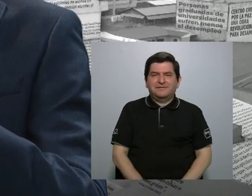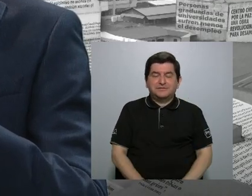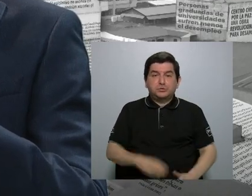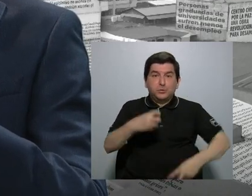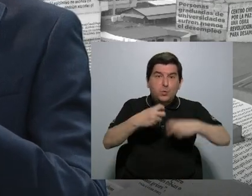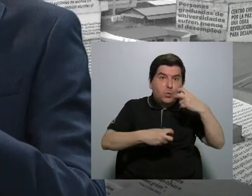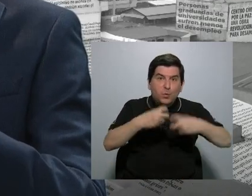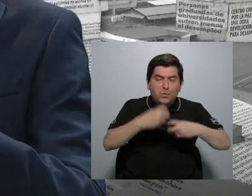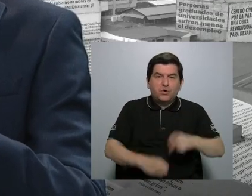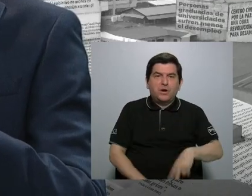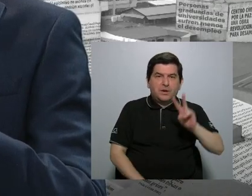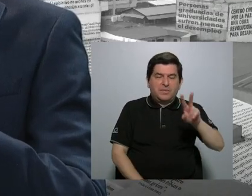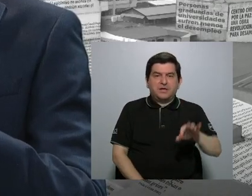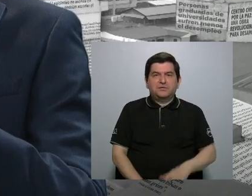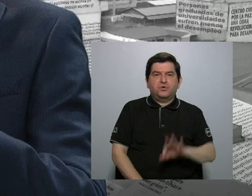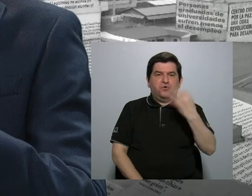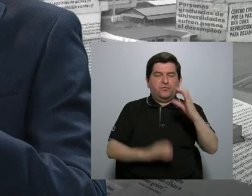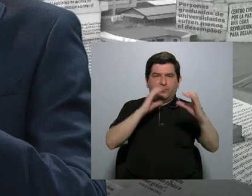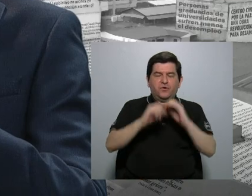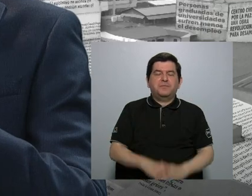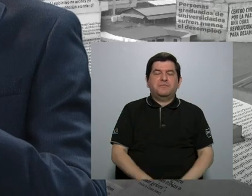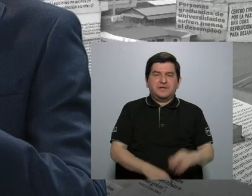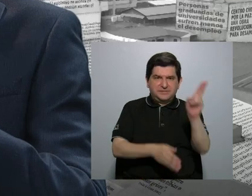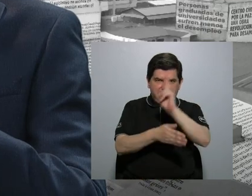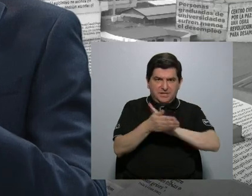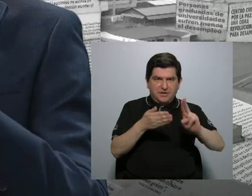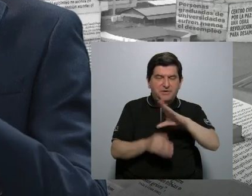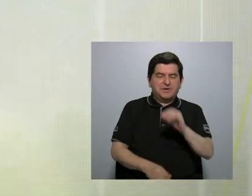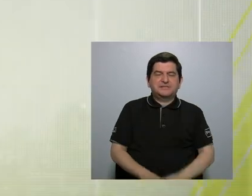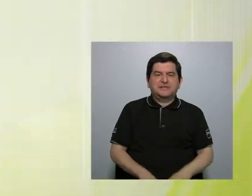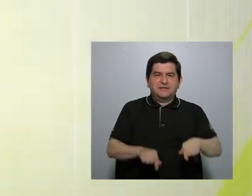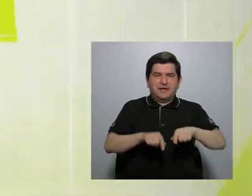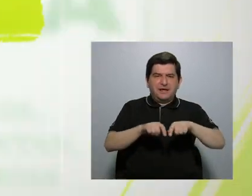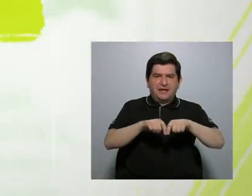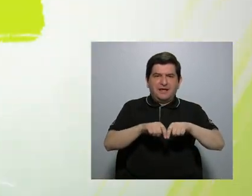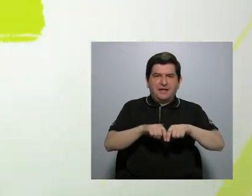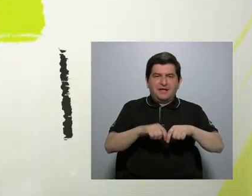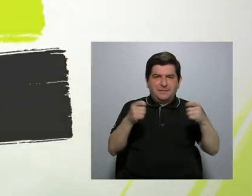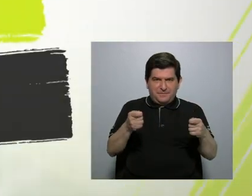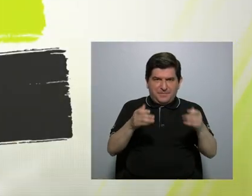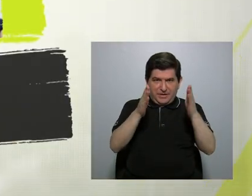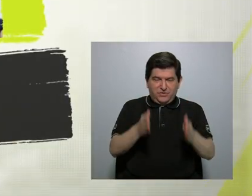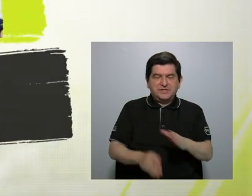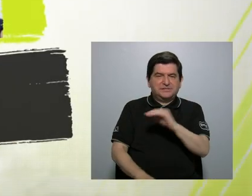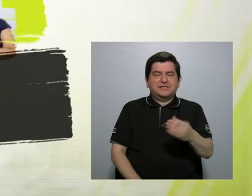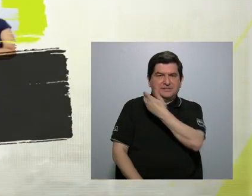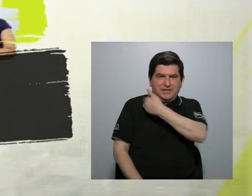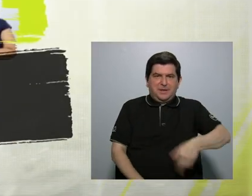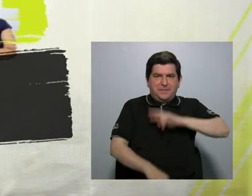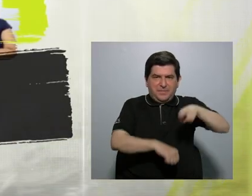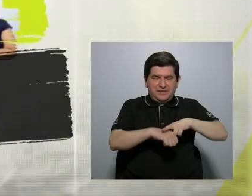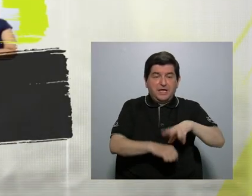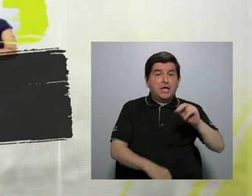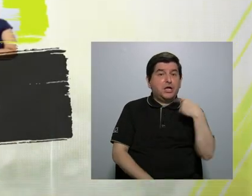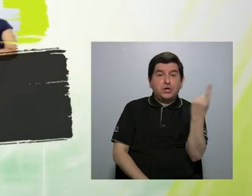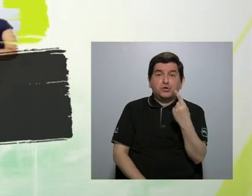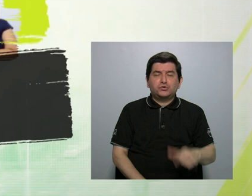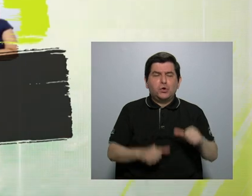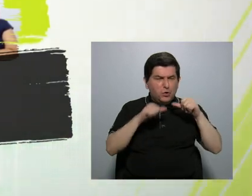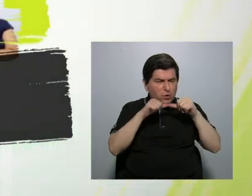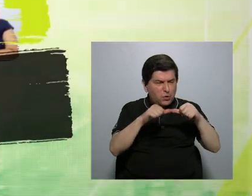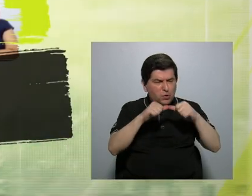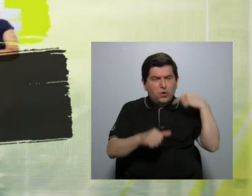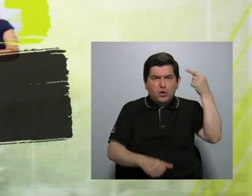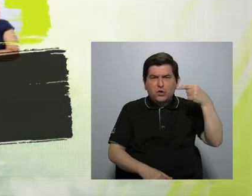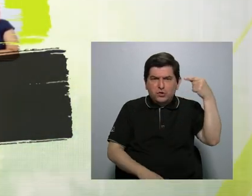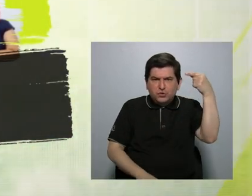conflicto entre dos medios de la Universidad de Costa Rica y el presidente de la República. No son los únicos. Tenemos una seguidilla desde